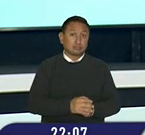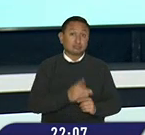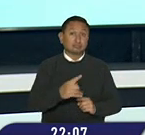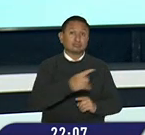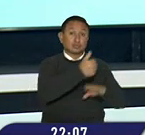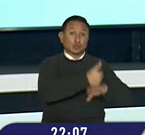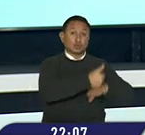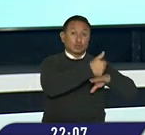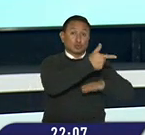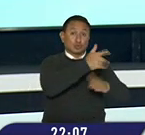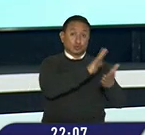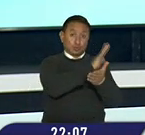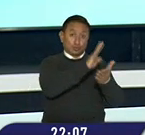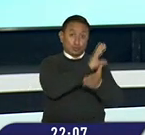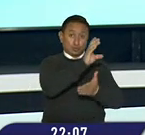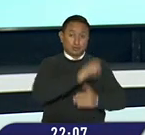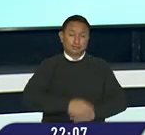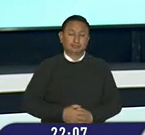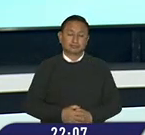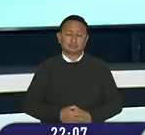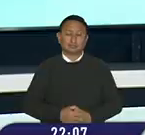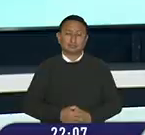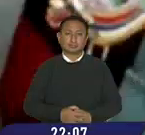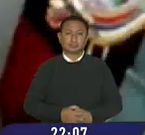las autoridades de la institución.